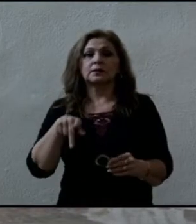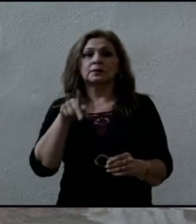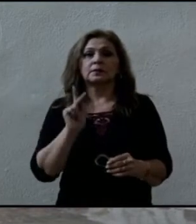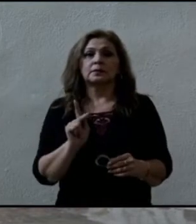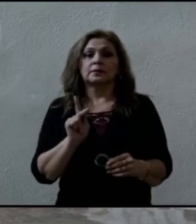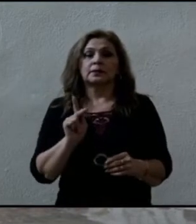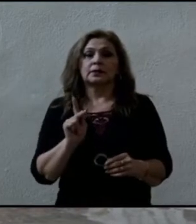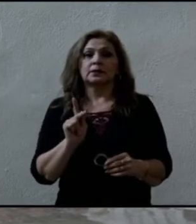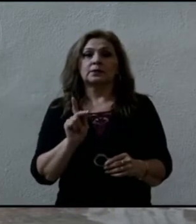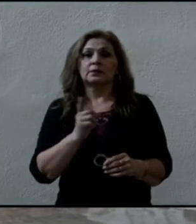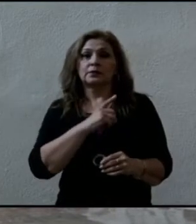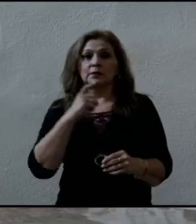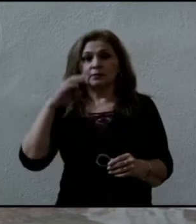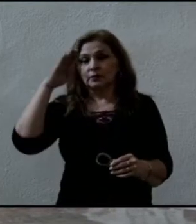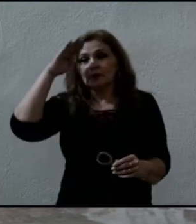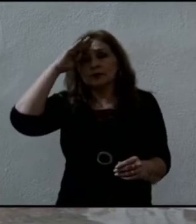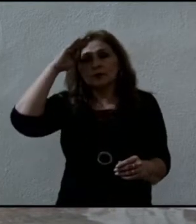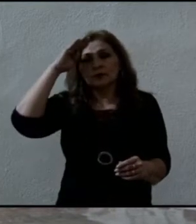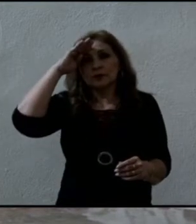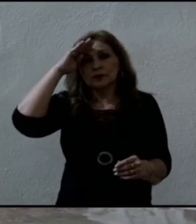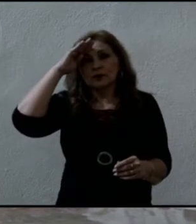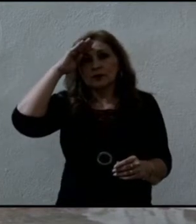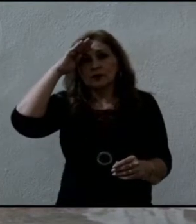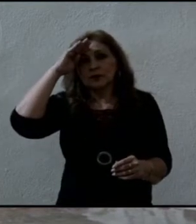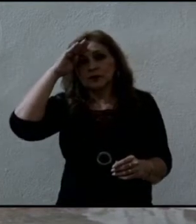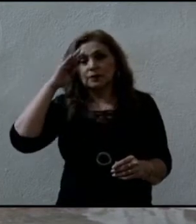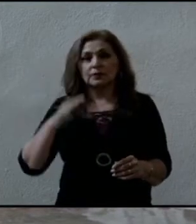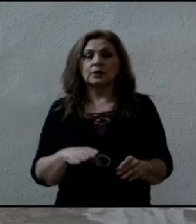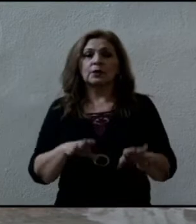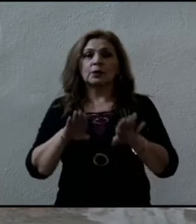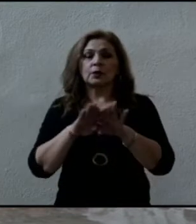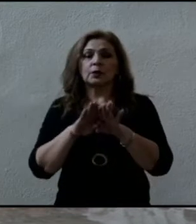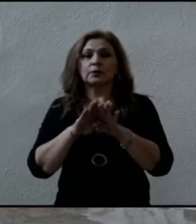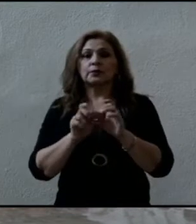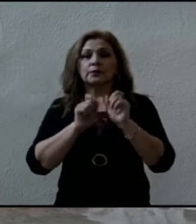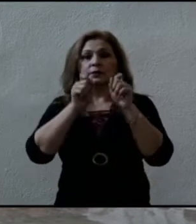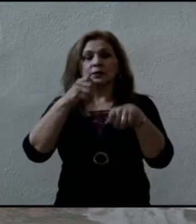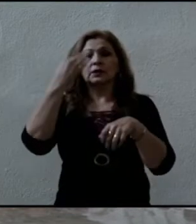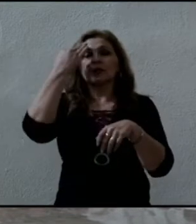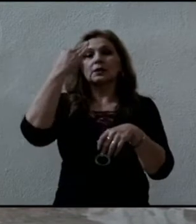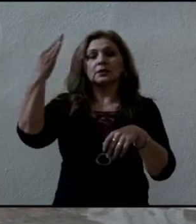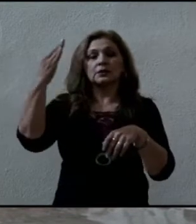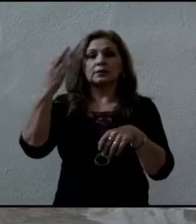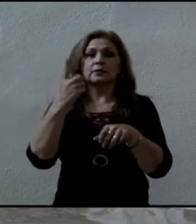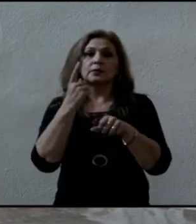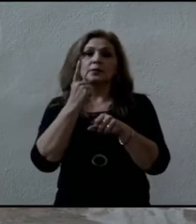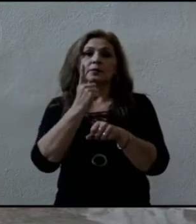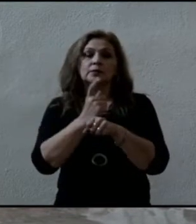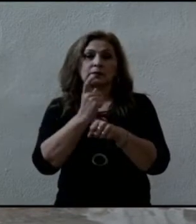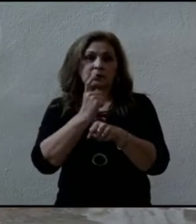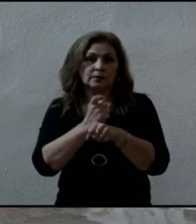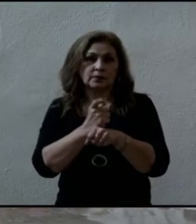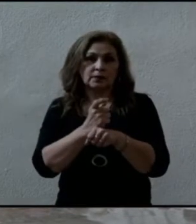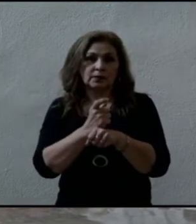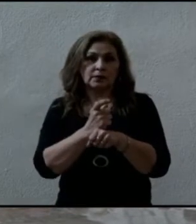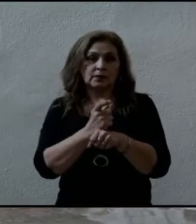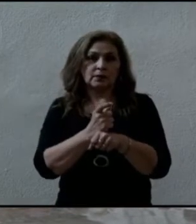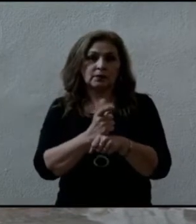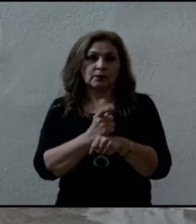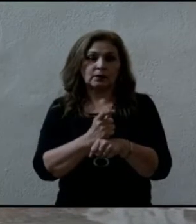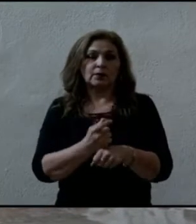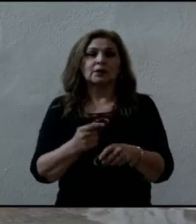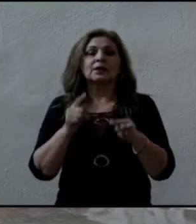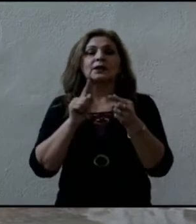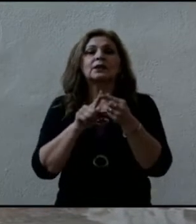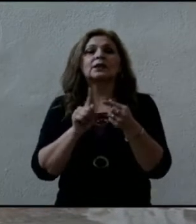tener en cuenta algo real de nuestro tiempo. Primero, ¿quién se deja enseñar